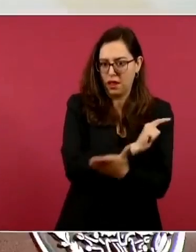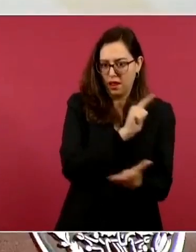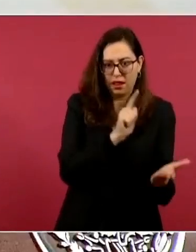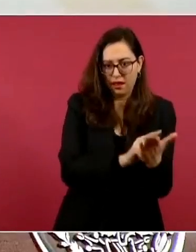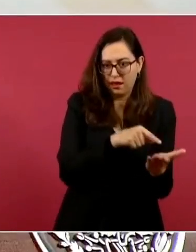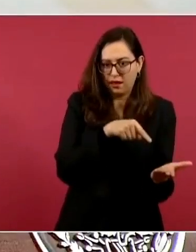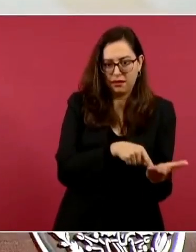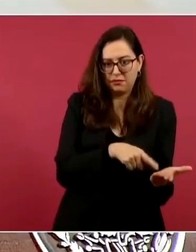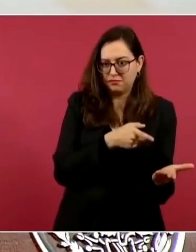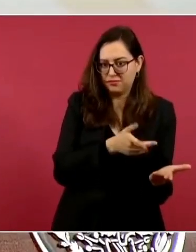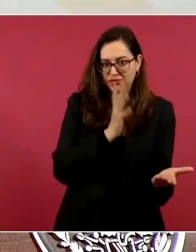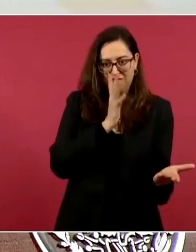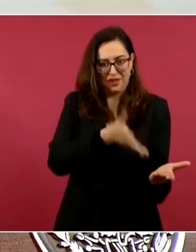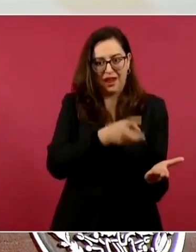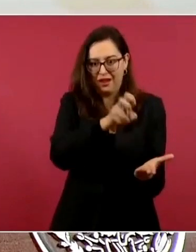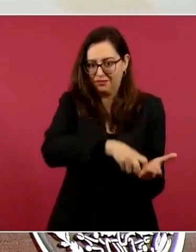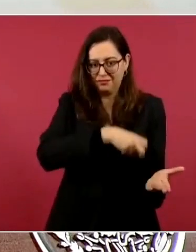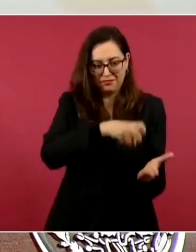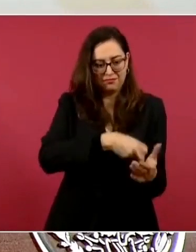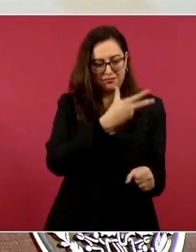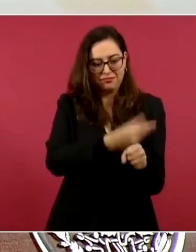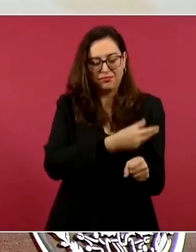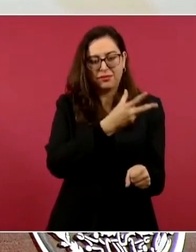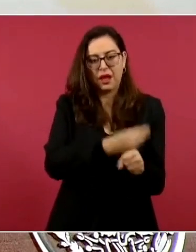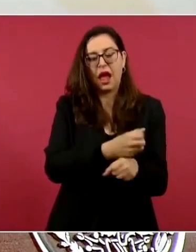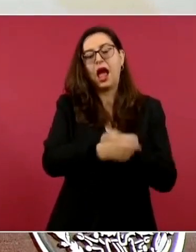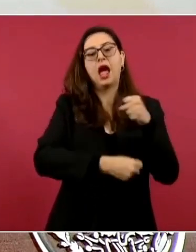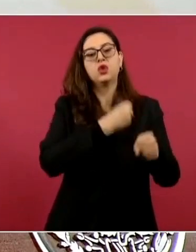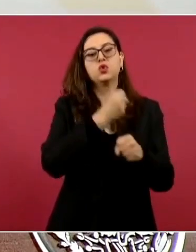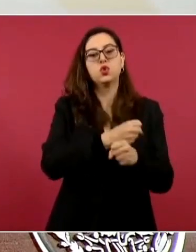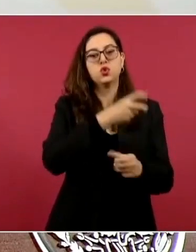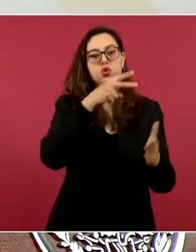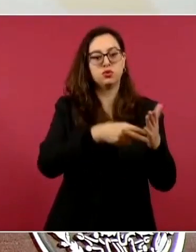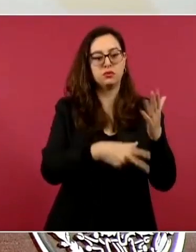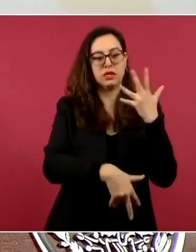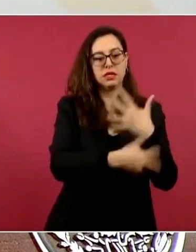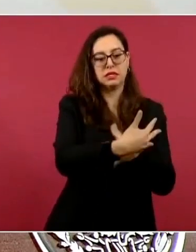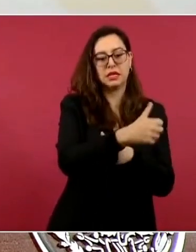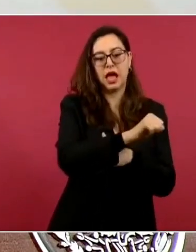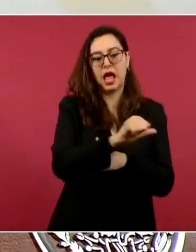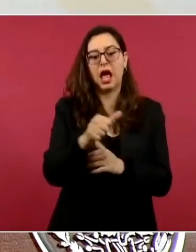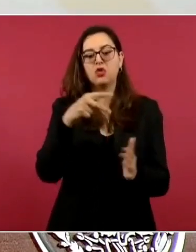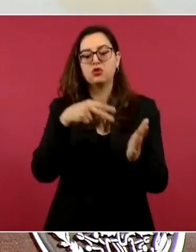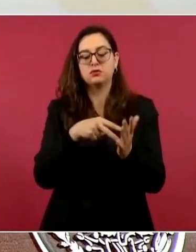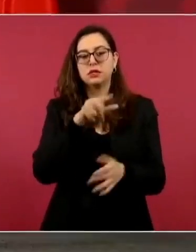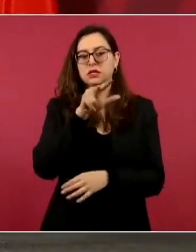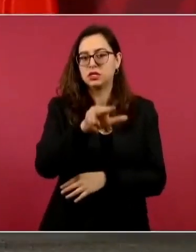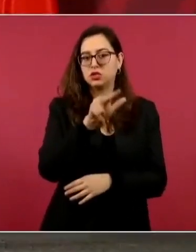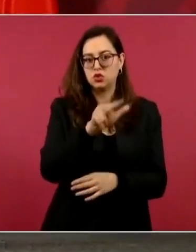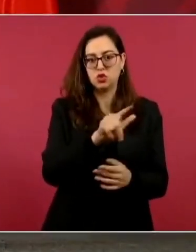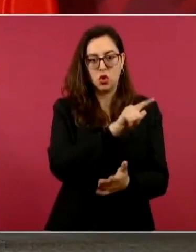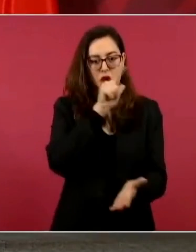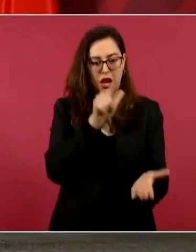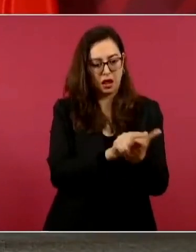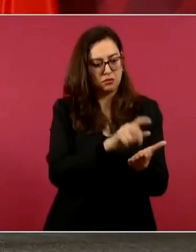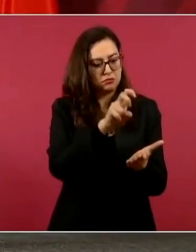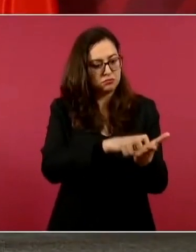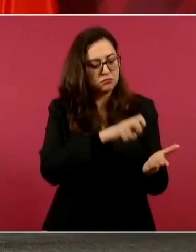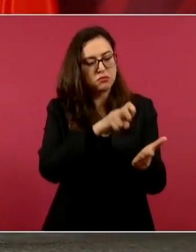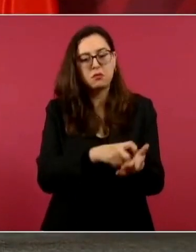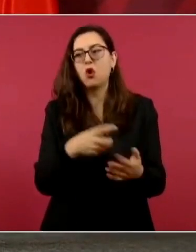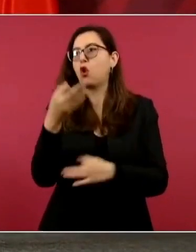reformó la ley en la legislatura 2015-2018 para que tuviéramos el derecho como